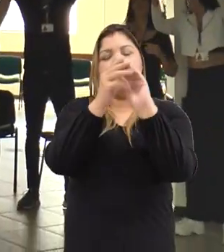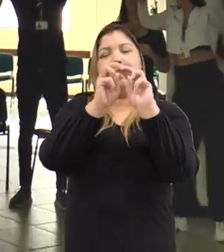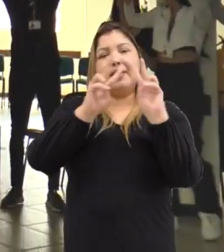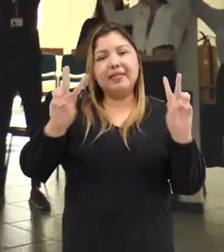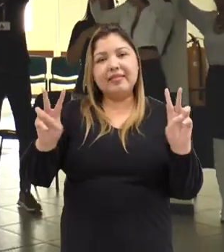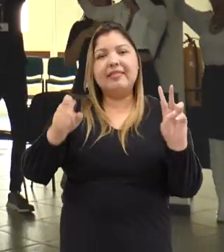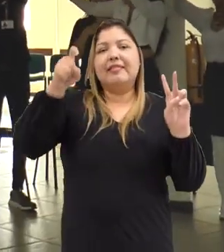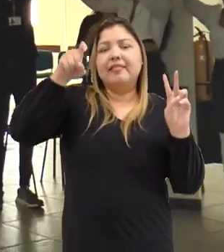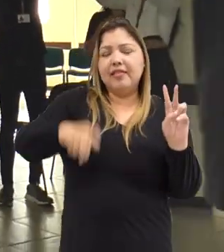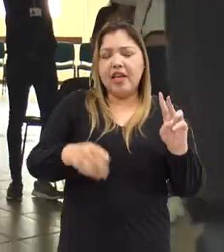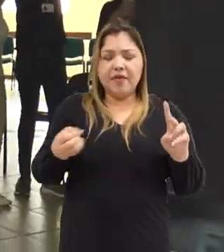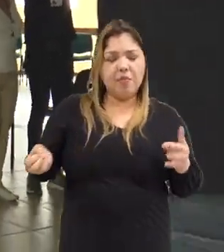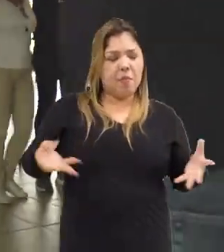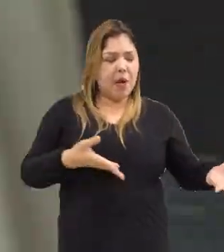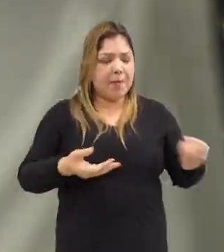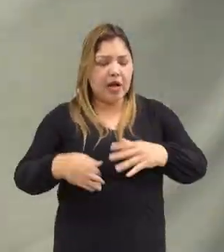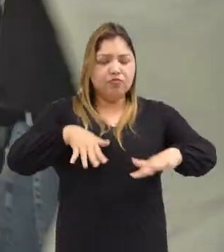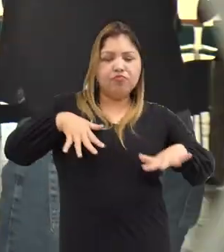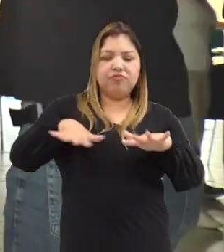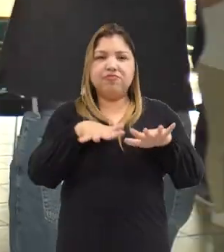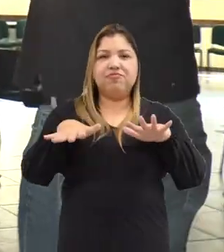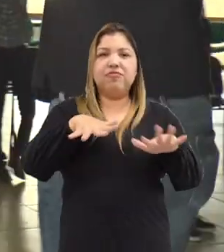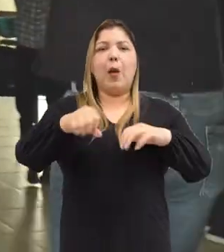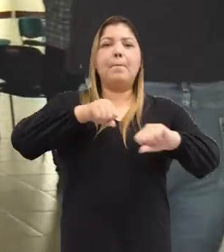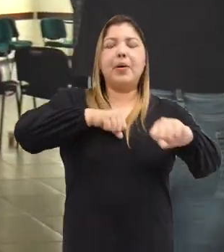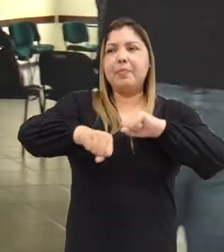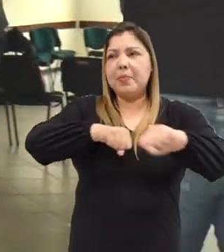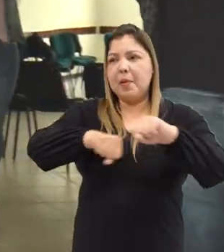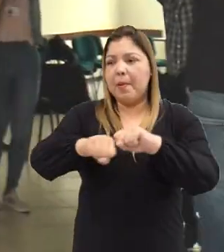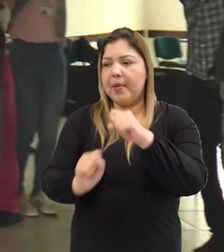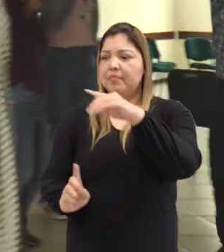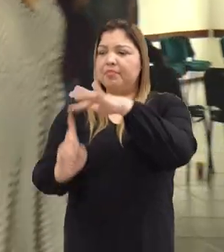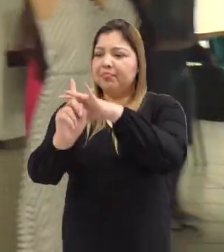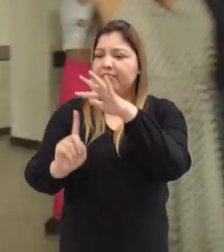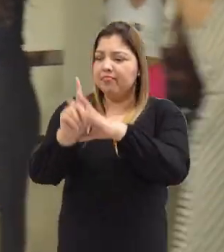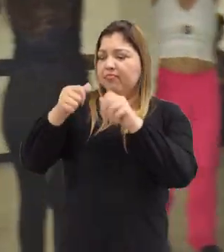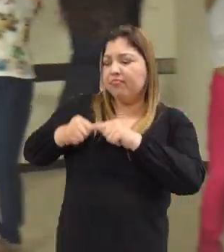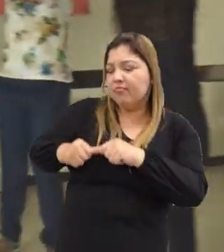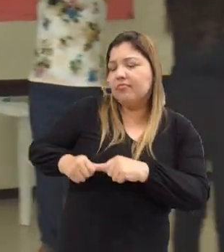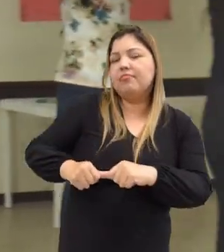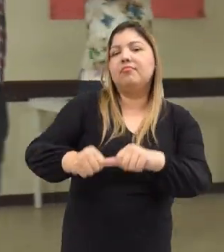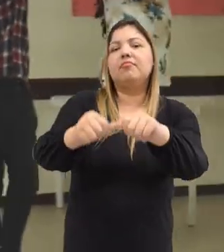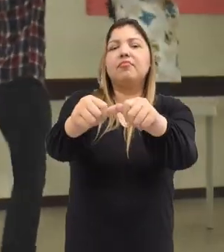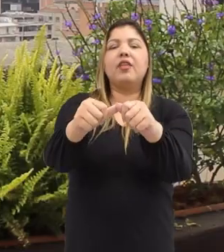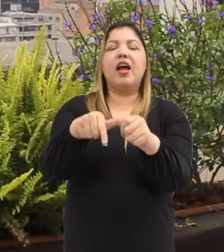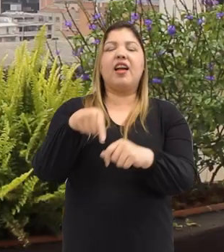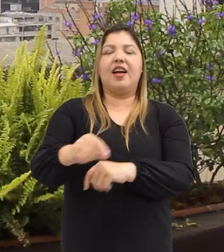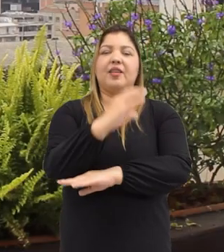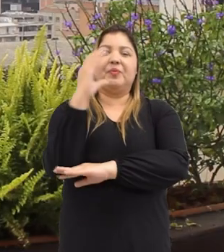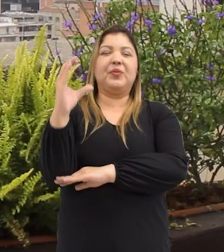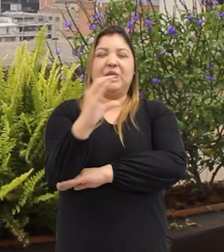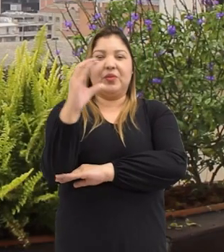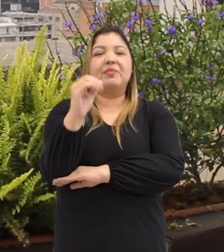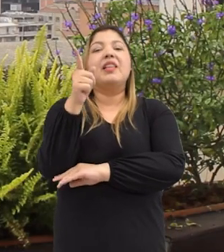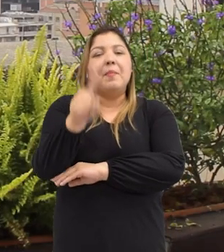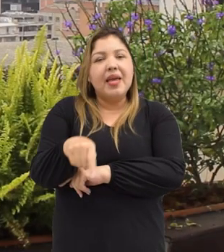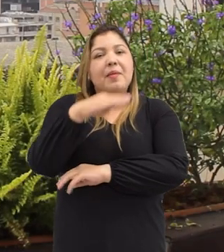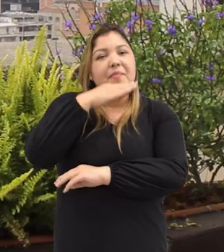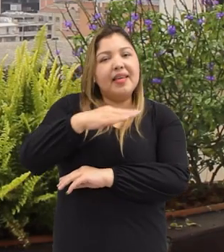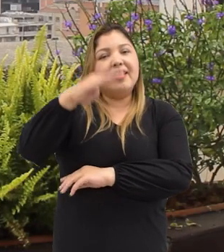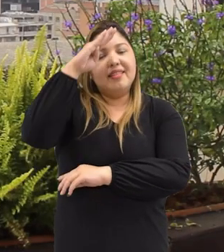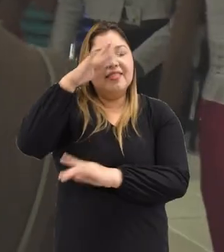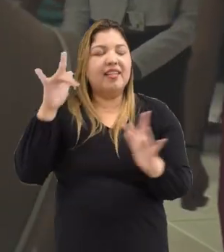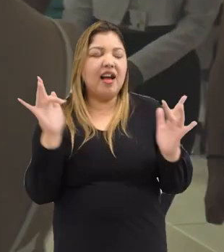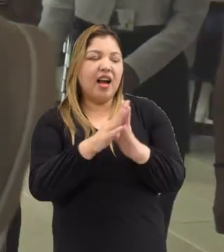enmarca los distintos movimientos que surgen y se mantienen en la ciudad contra la estigmatización y los